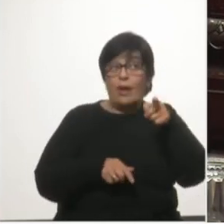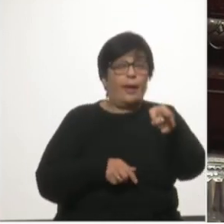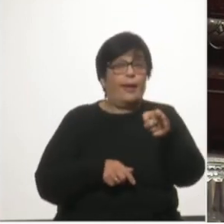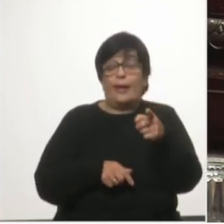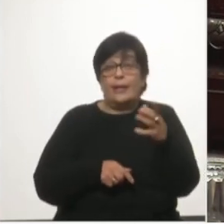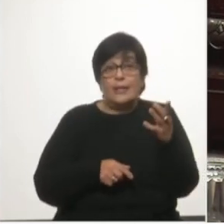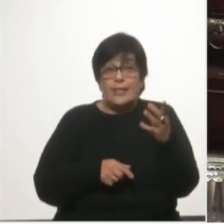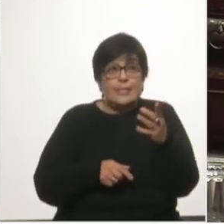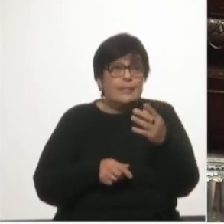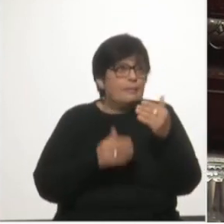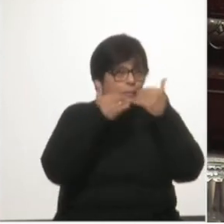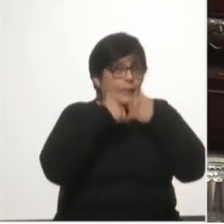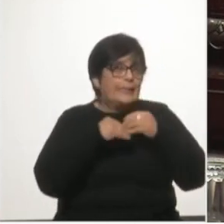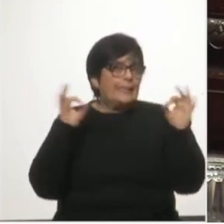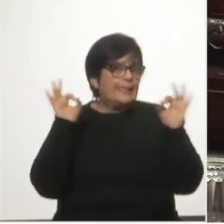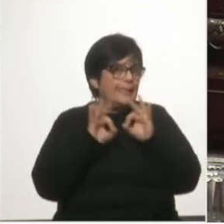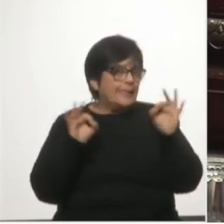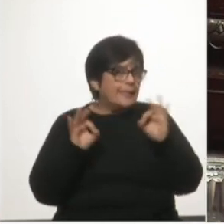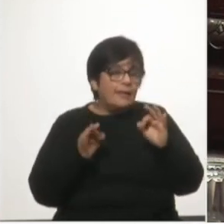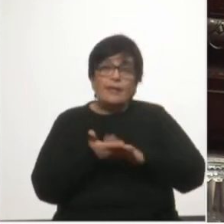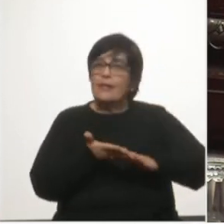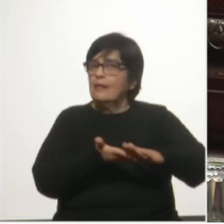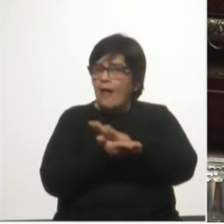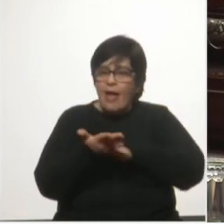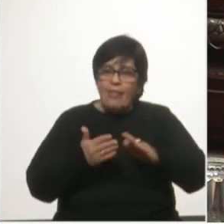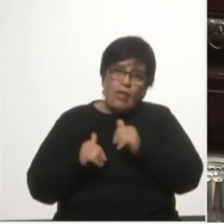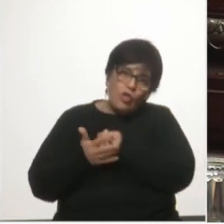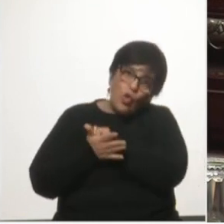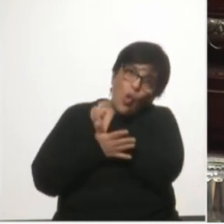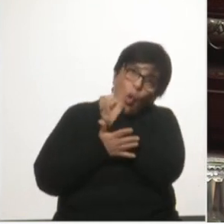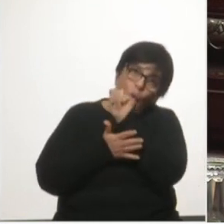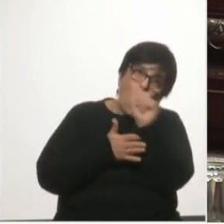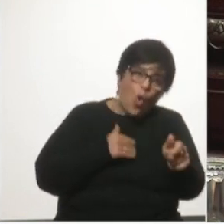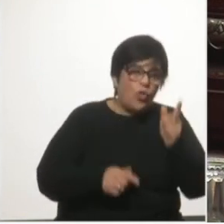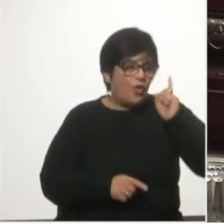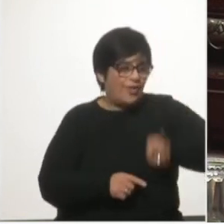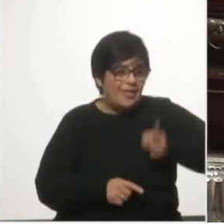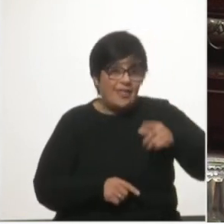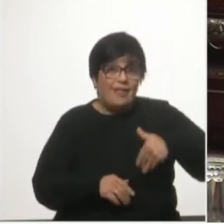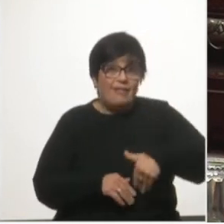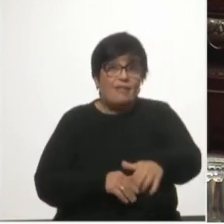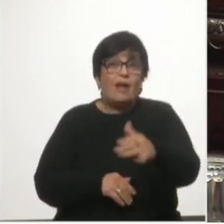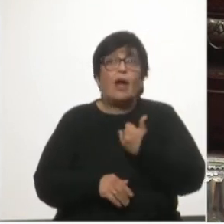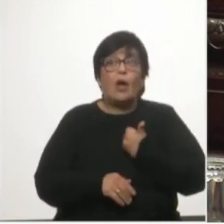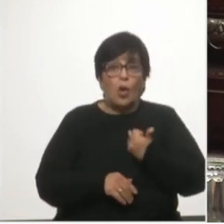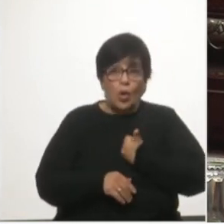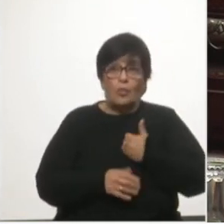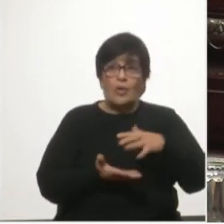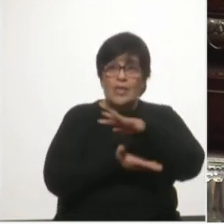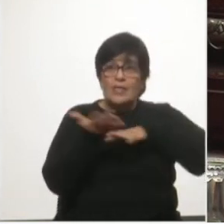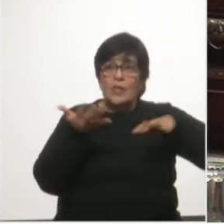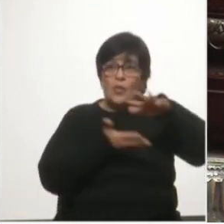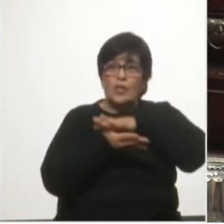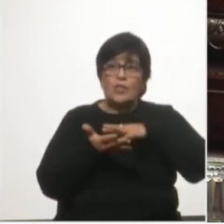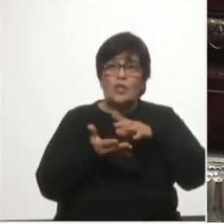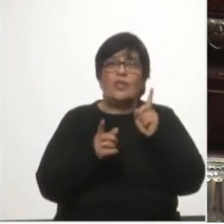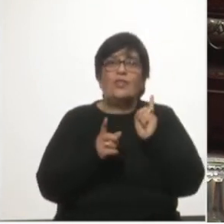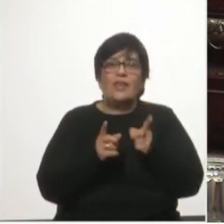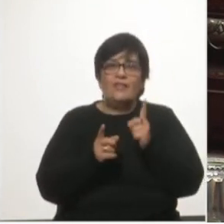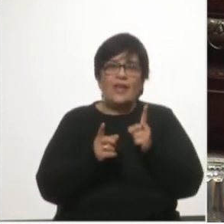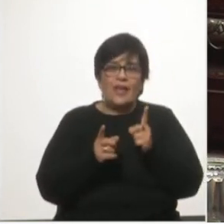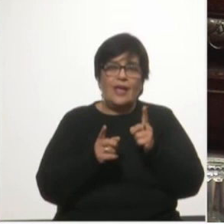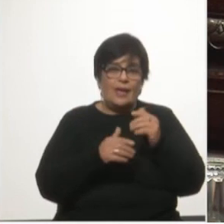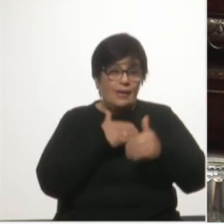no habían sido consultados en el proceso que define las reglas de juego del escenario en el cual deberán moverse